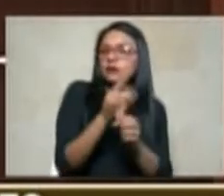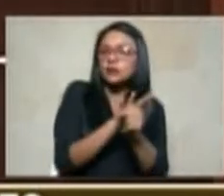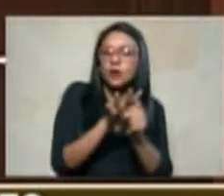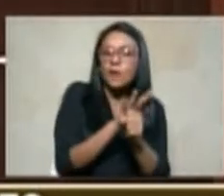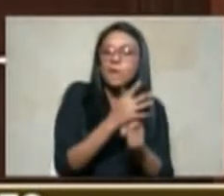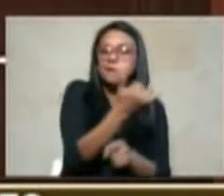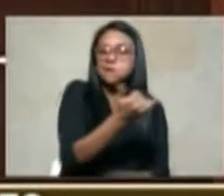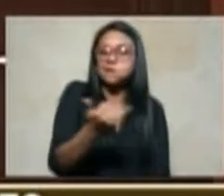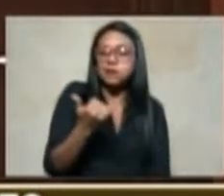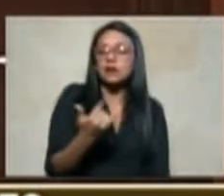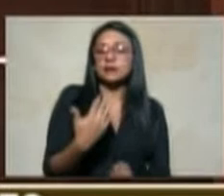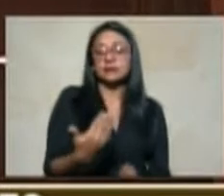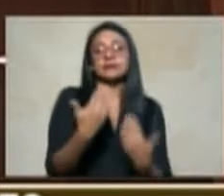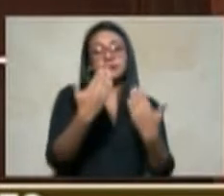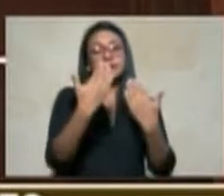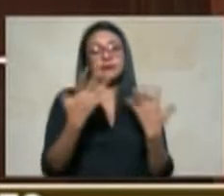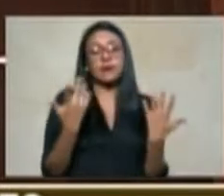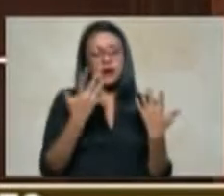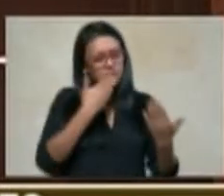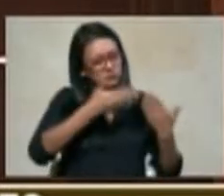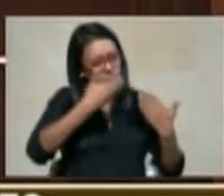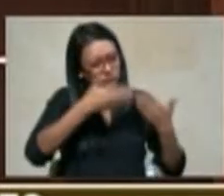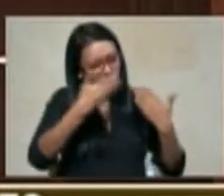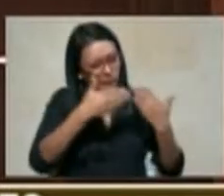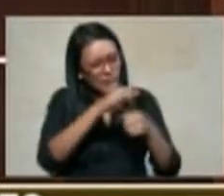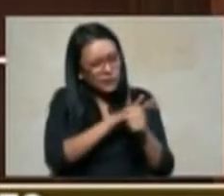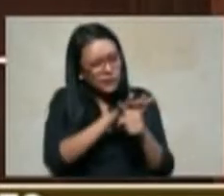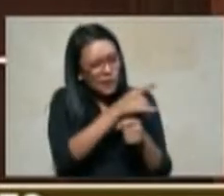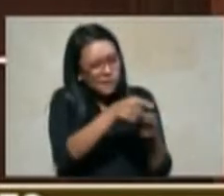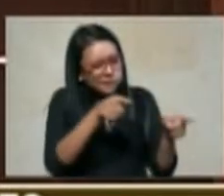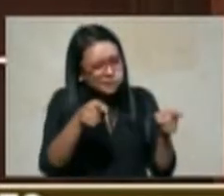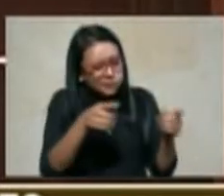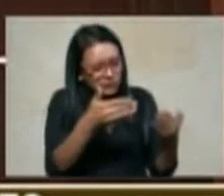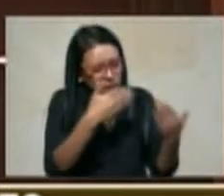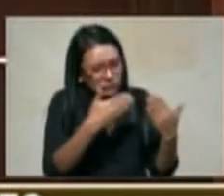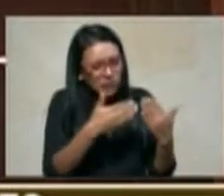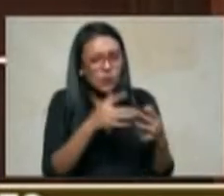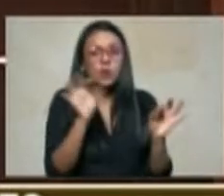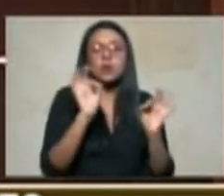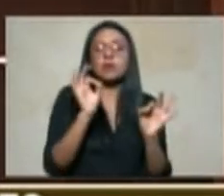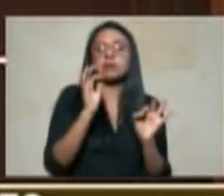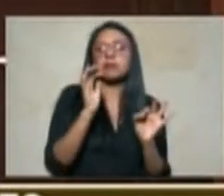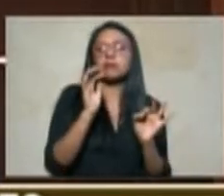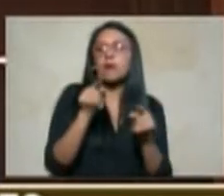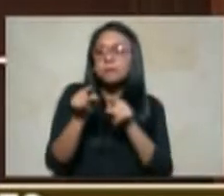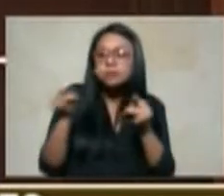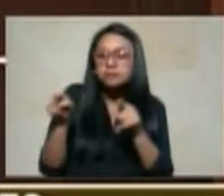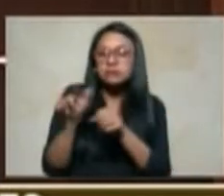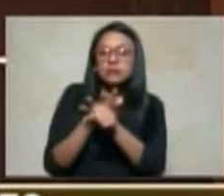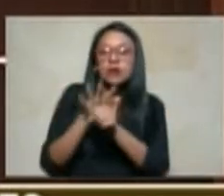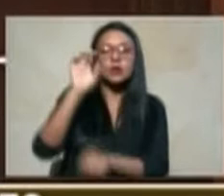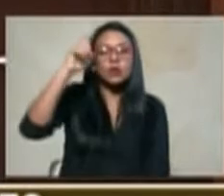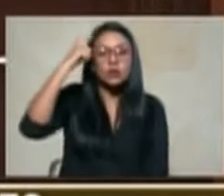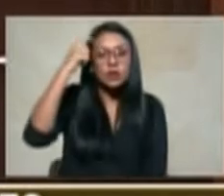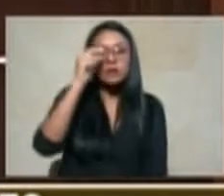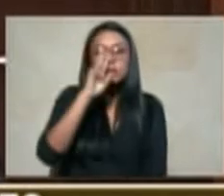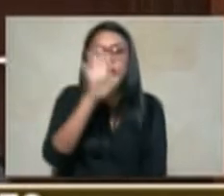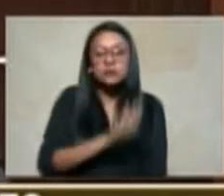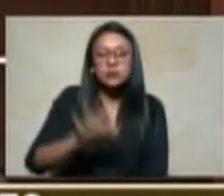revisar existan algunos casos que tanto el gobierno nacional como la administración de justicia